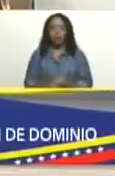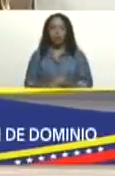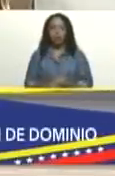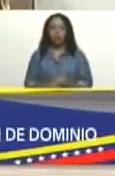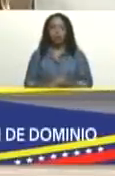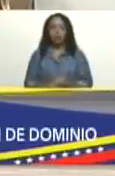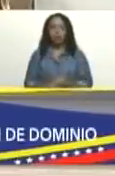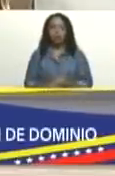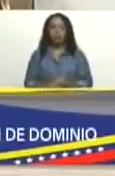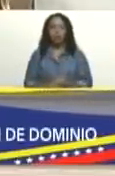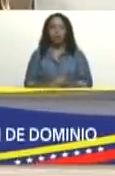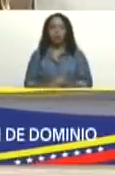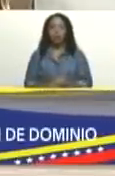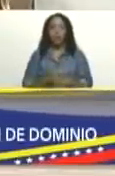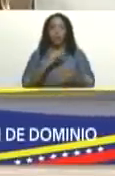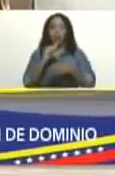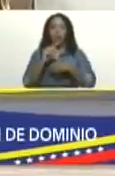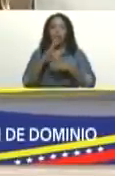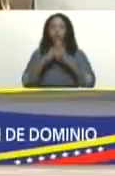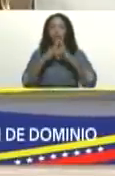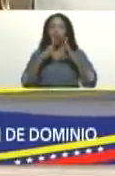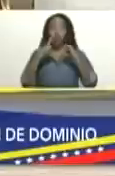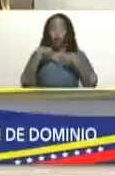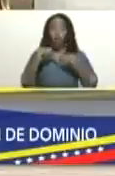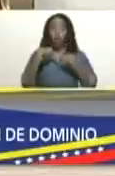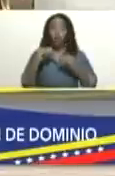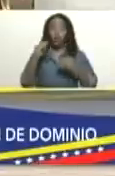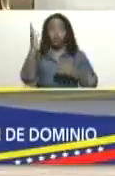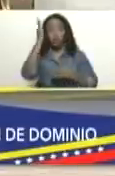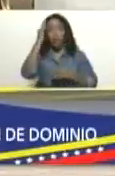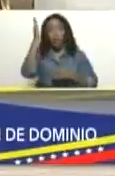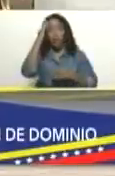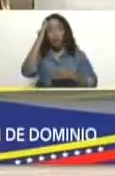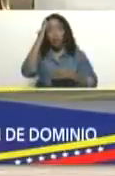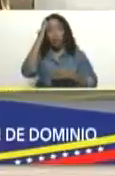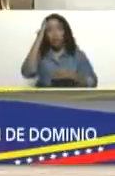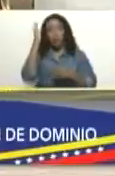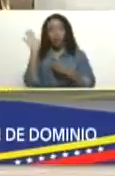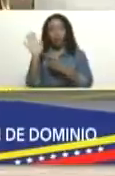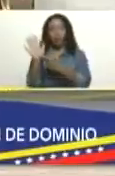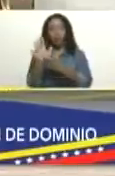y que sirva de elección todos estos golpes y todas estas batallas que hemos dado.